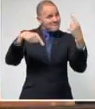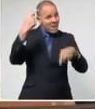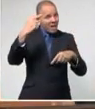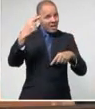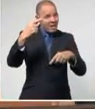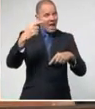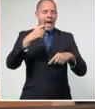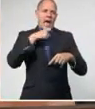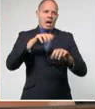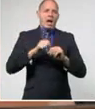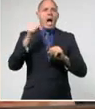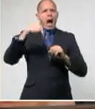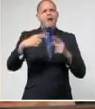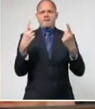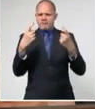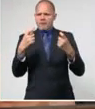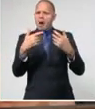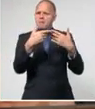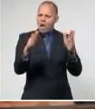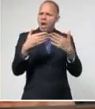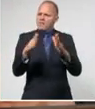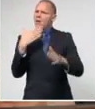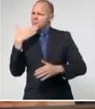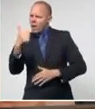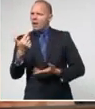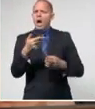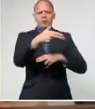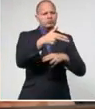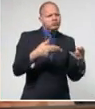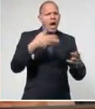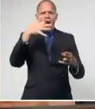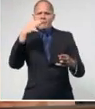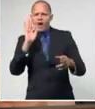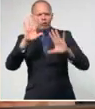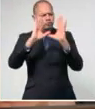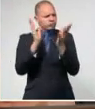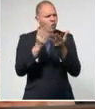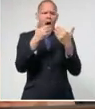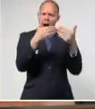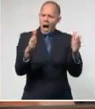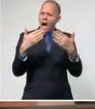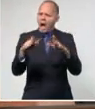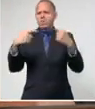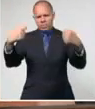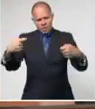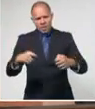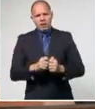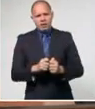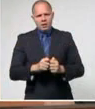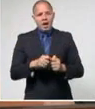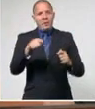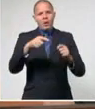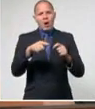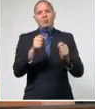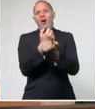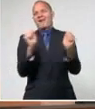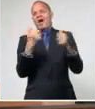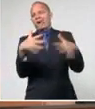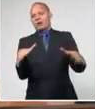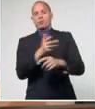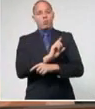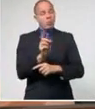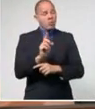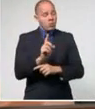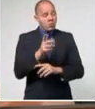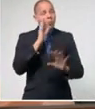abrir todo lo que se pueda abrir, pero abrir es con las medidas higiénico-sanitarias, con la ocupación que está